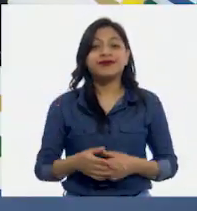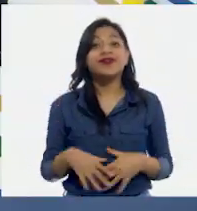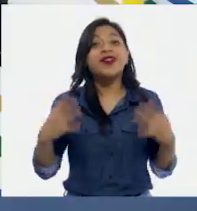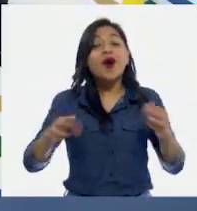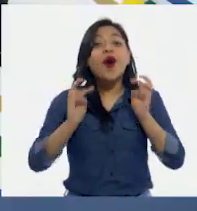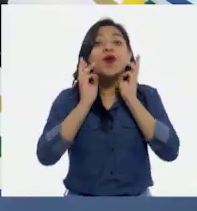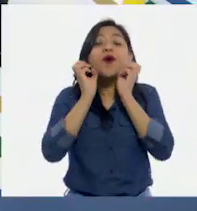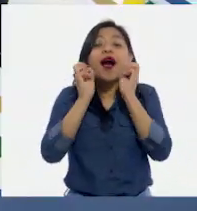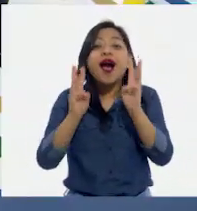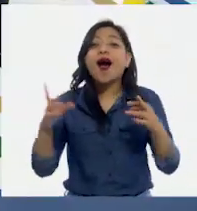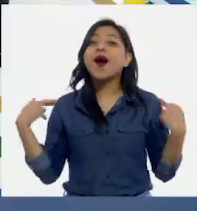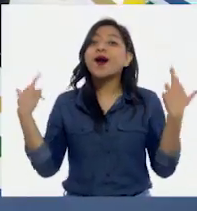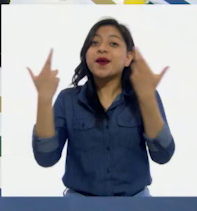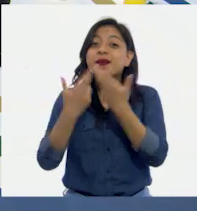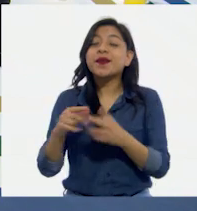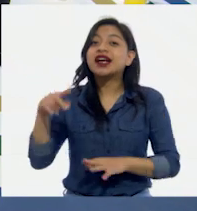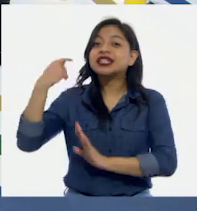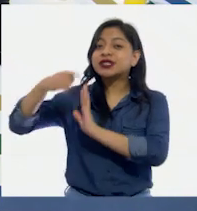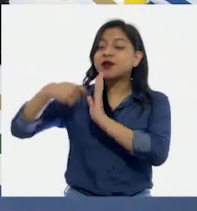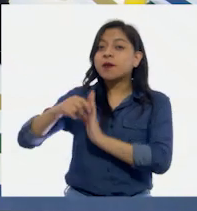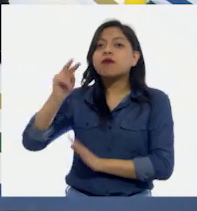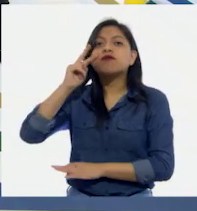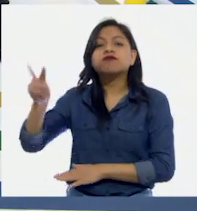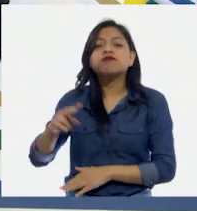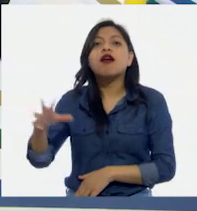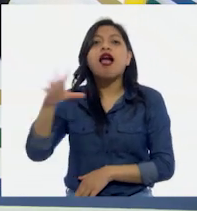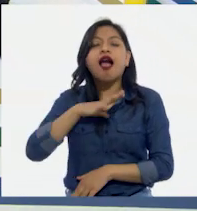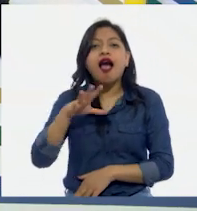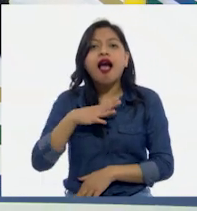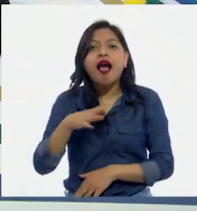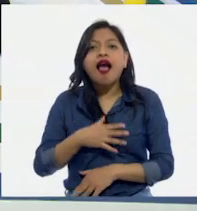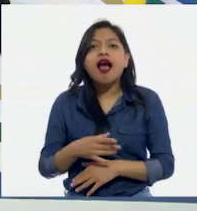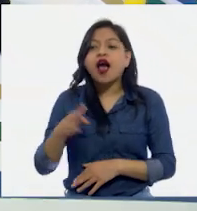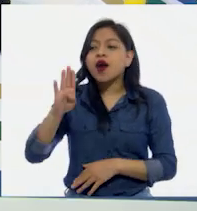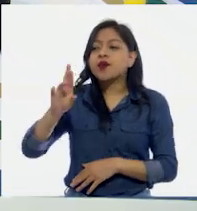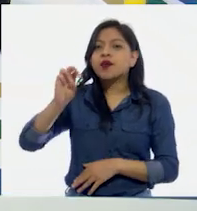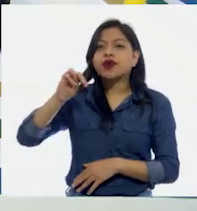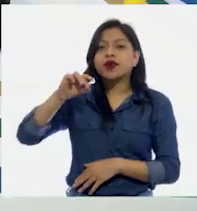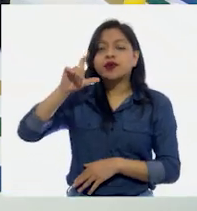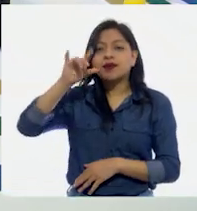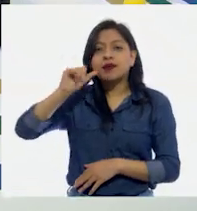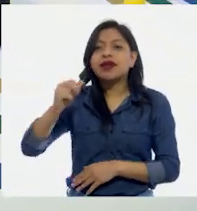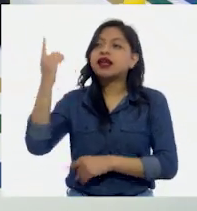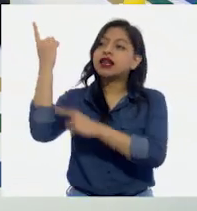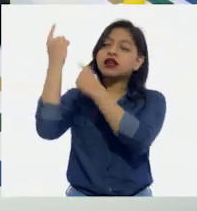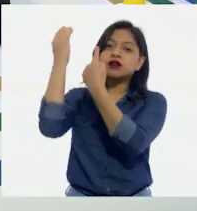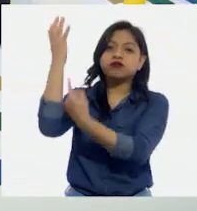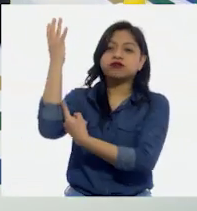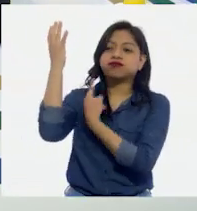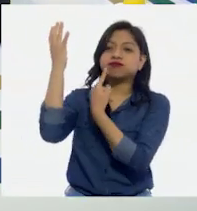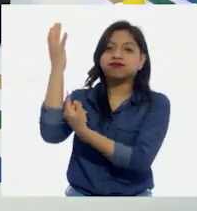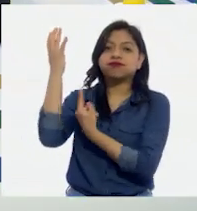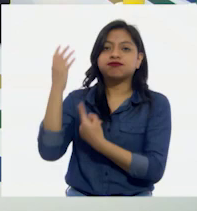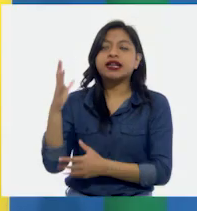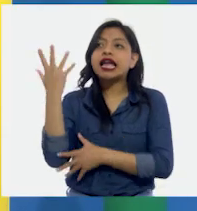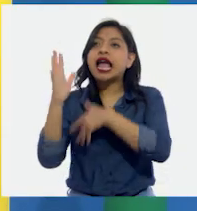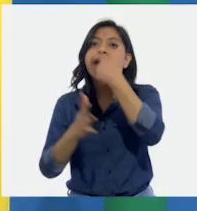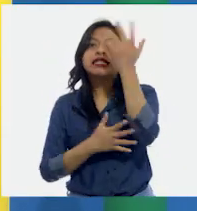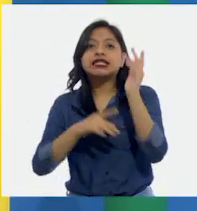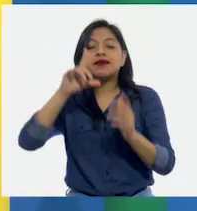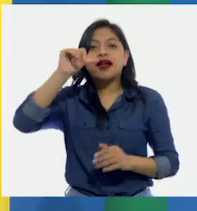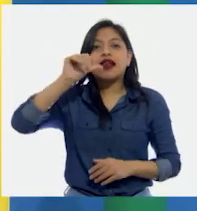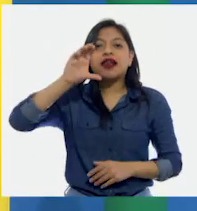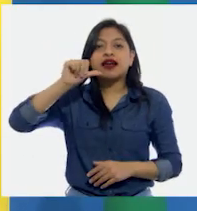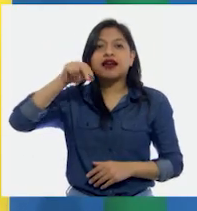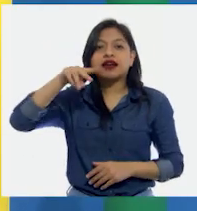¡Guau, maestro! En el video aparecieron las bromelias, un matapalo y la selva lacandona. Muy